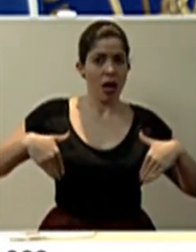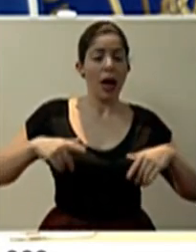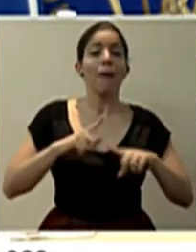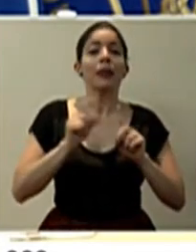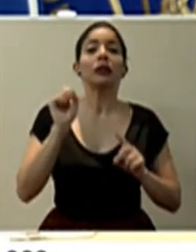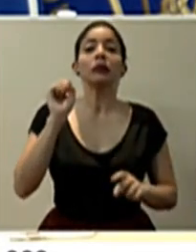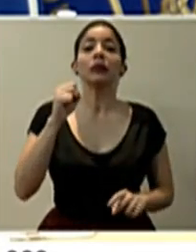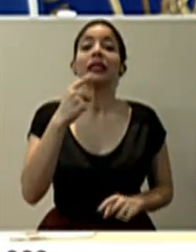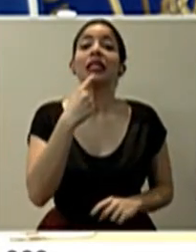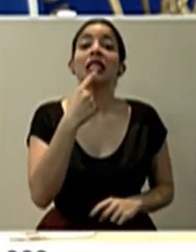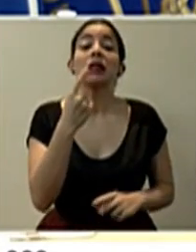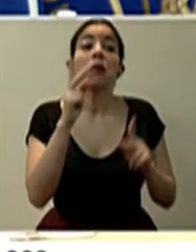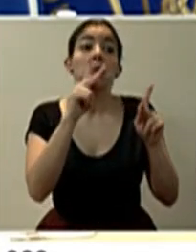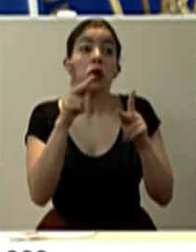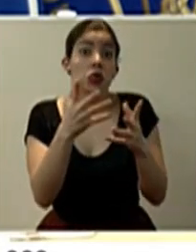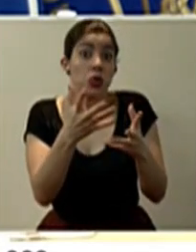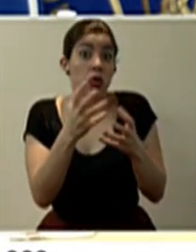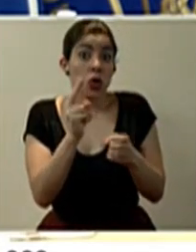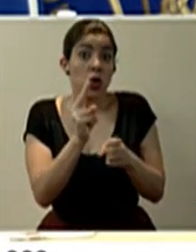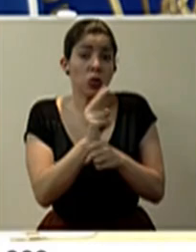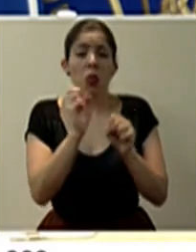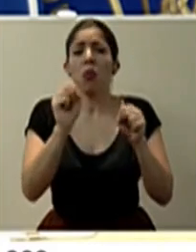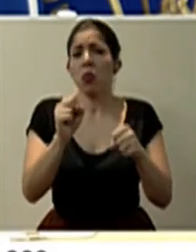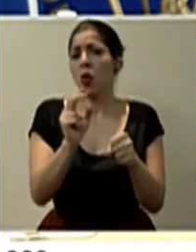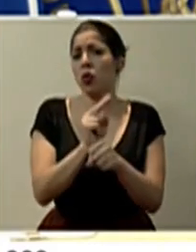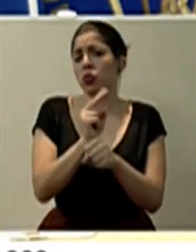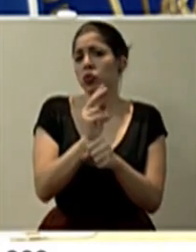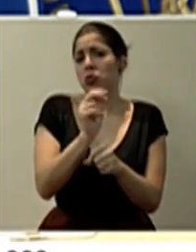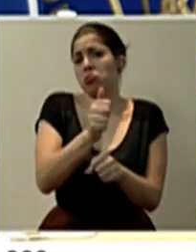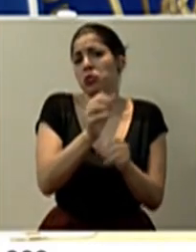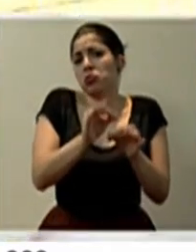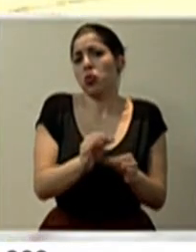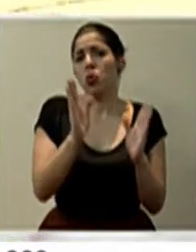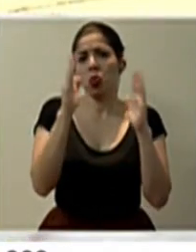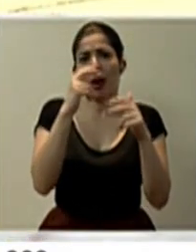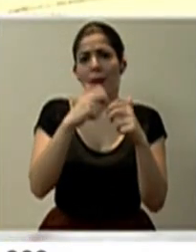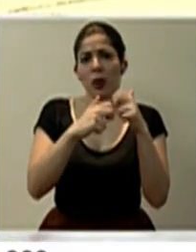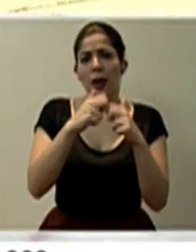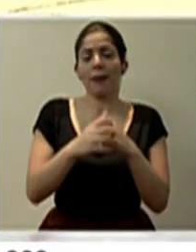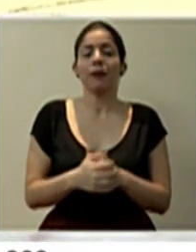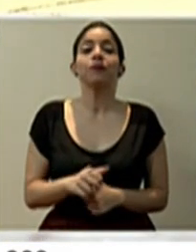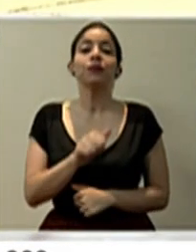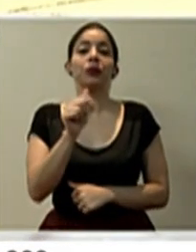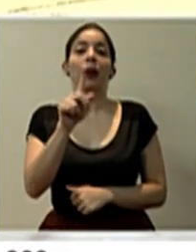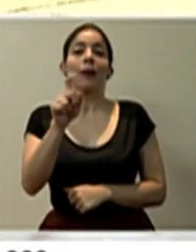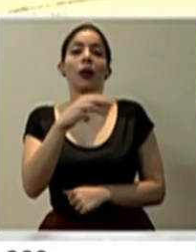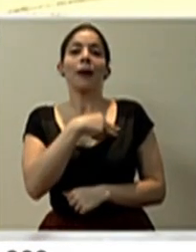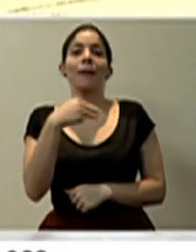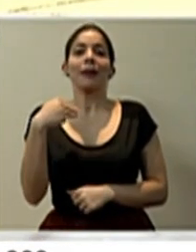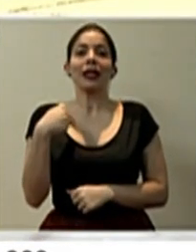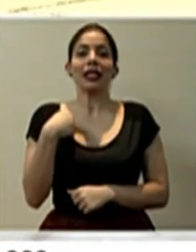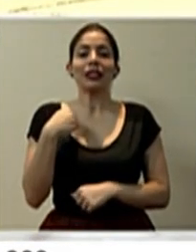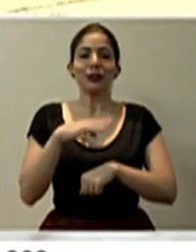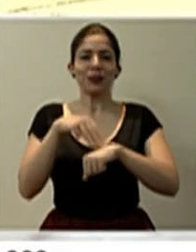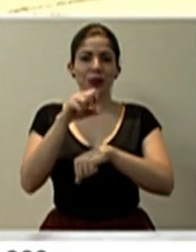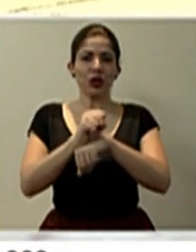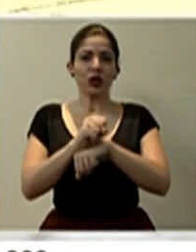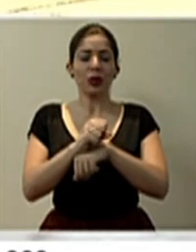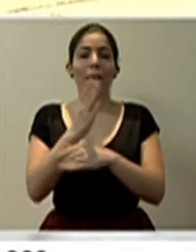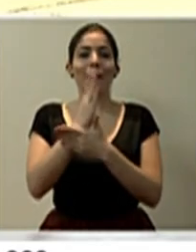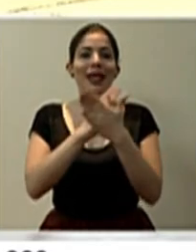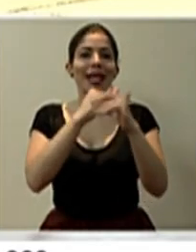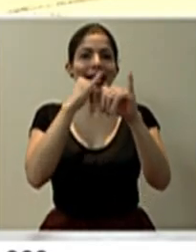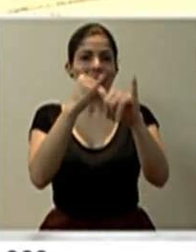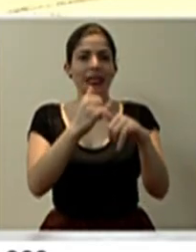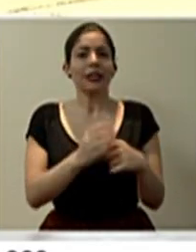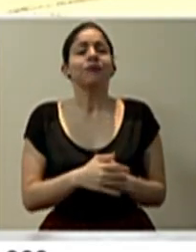sí hemos dicho que la quiera usar, pues que la use y no hay ningún tipo de problemas. La siguiente consulta es para el ministro Soto de Diario